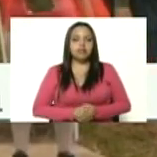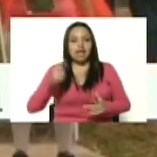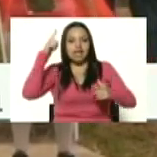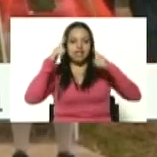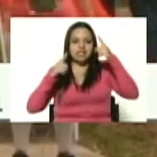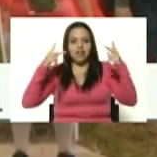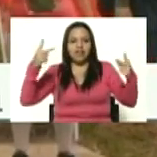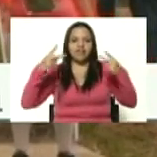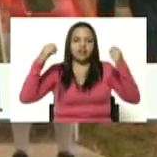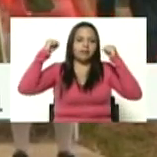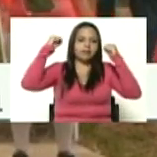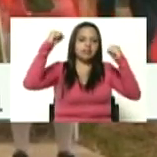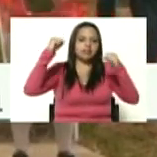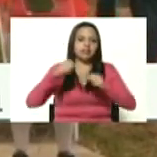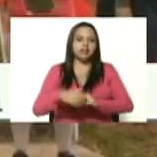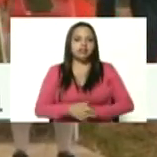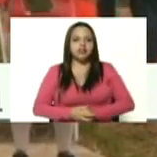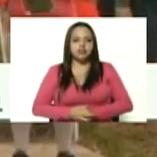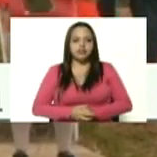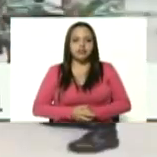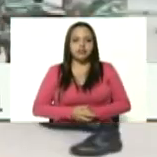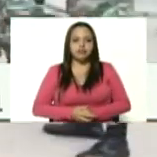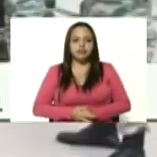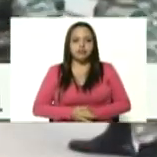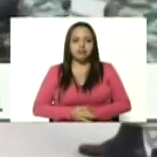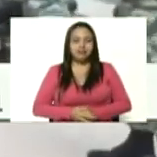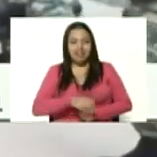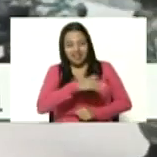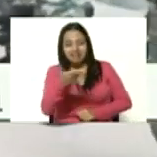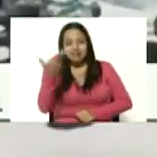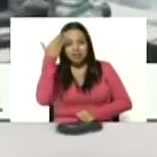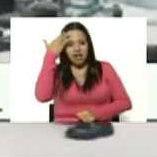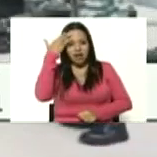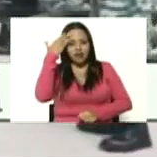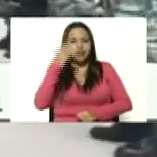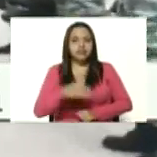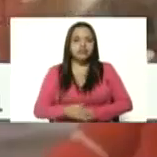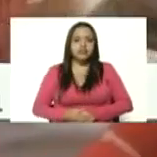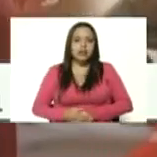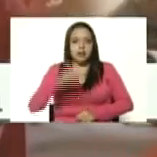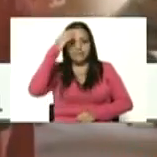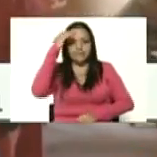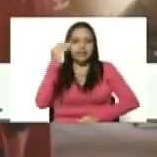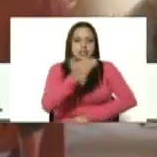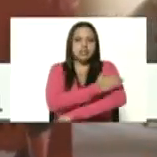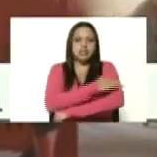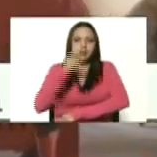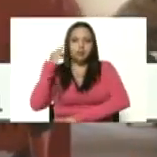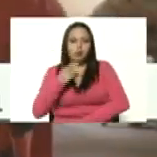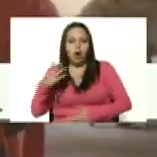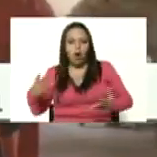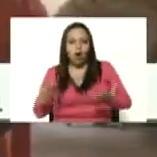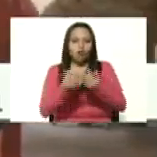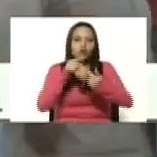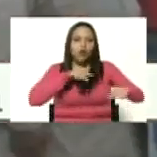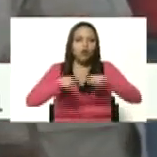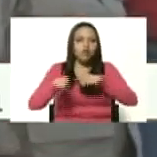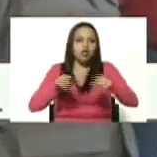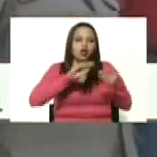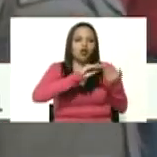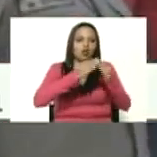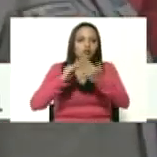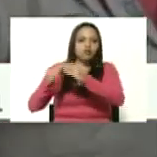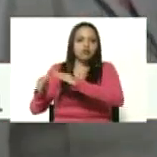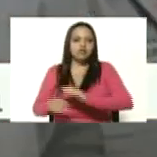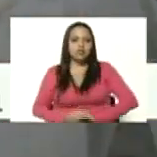vive mi presidente obrero usted sabe la milicia bolivariana en coordinación con el consejo comunal poder